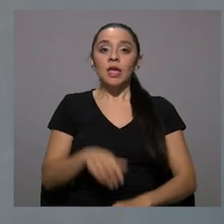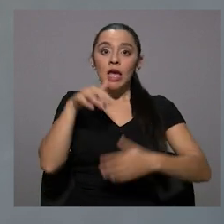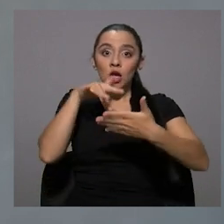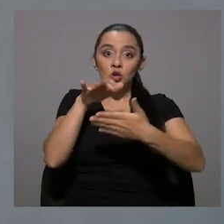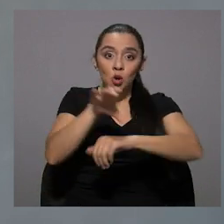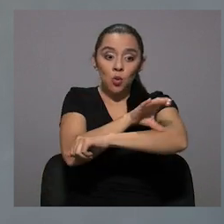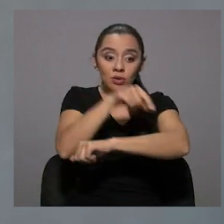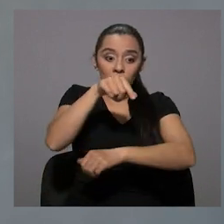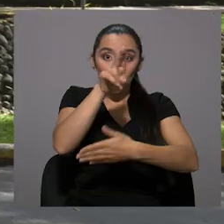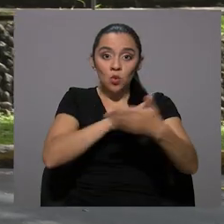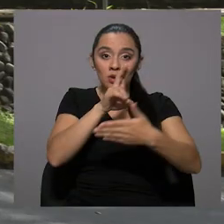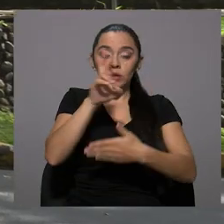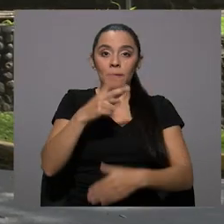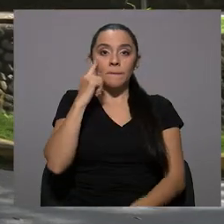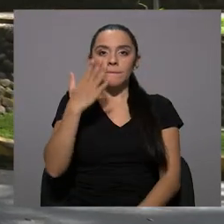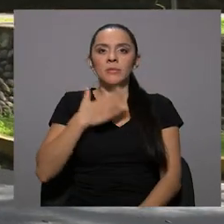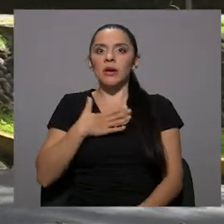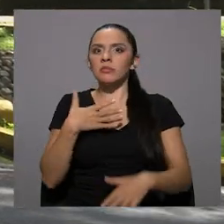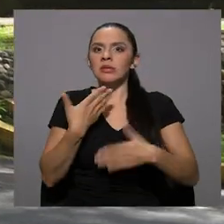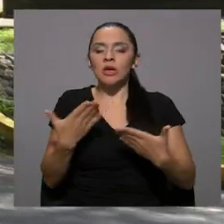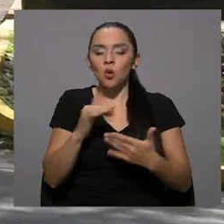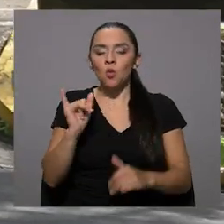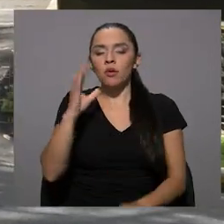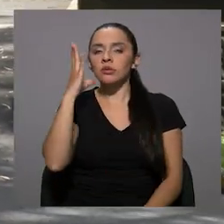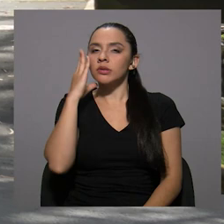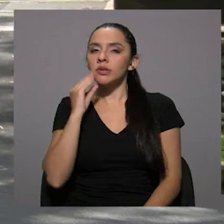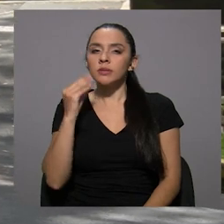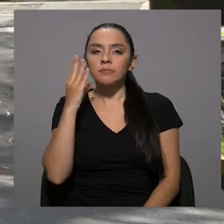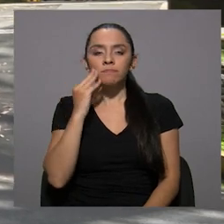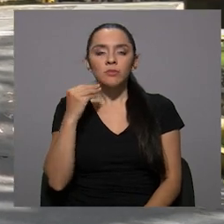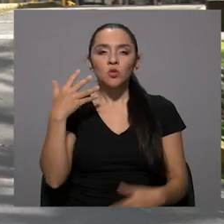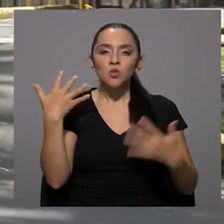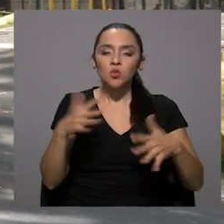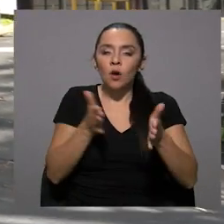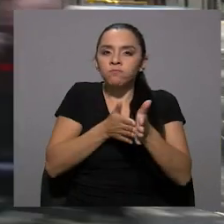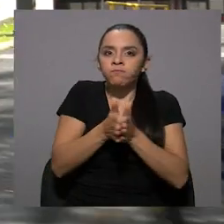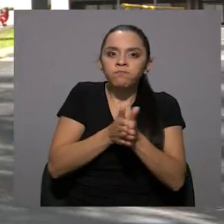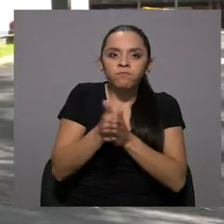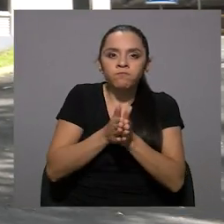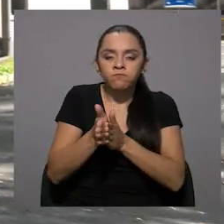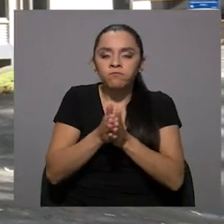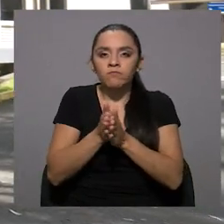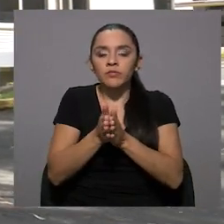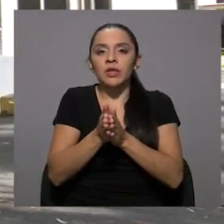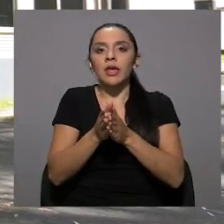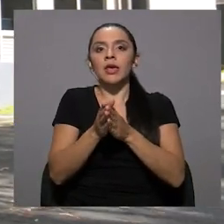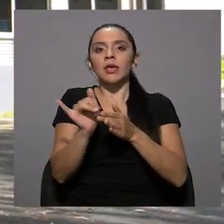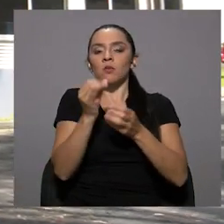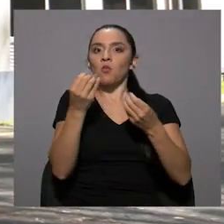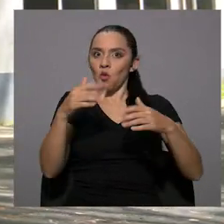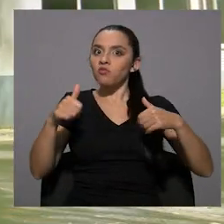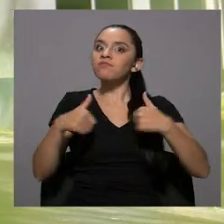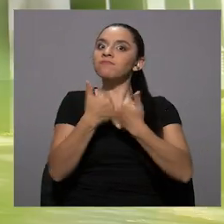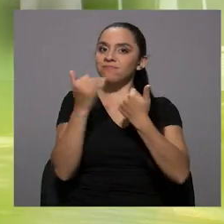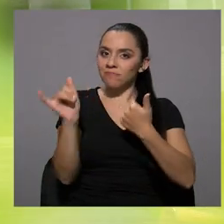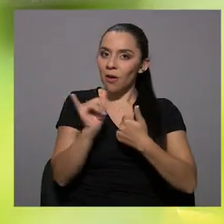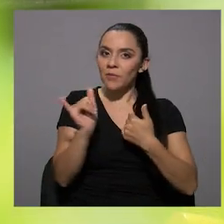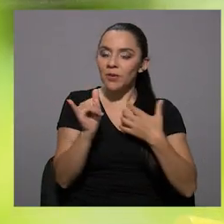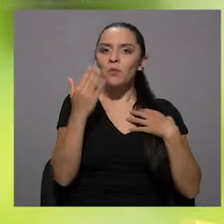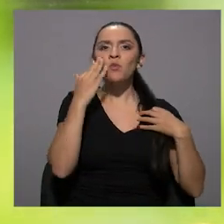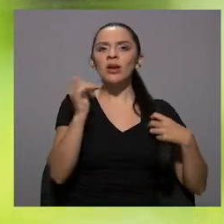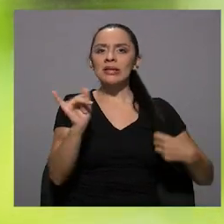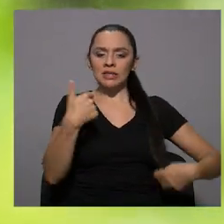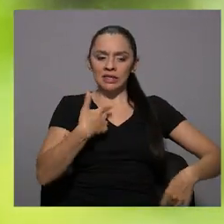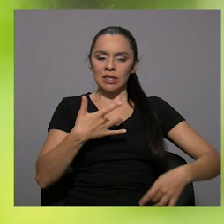Estudiar computación en la UCR para mí es una experiencia muy enriquecedora y bastante desafiante.